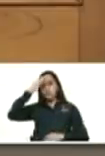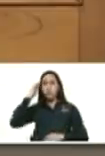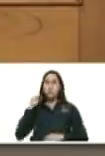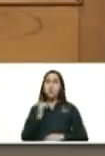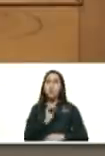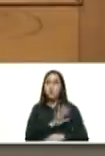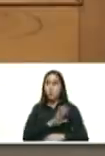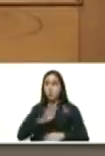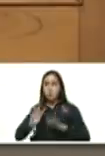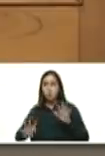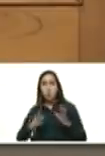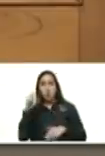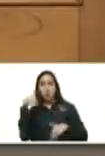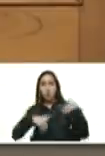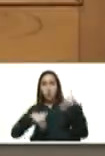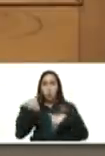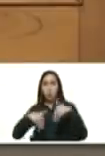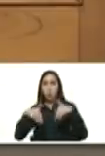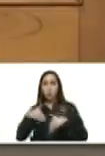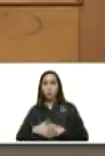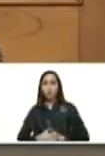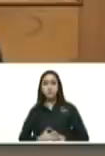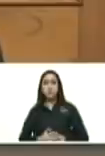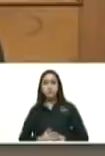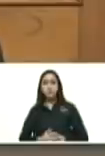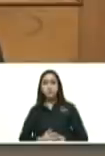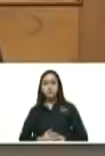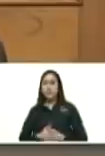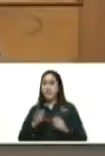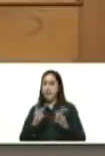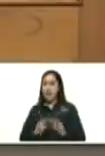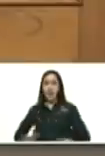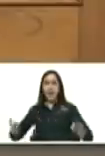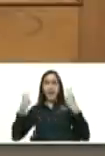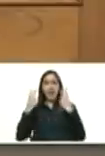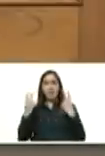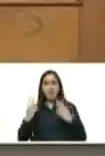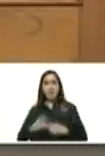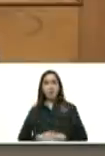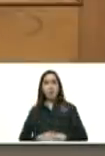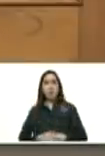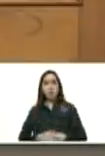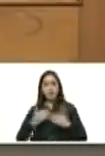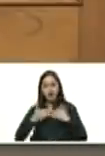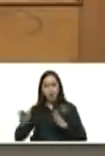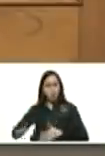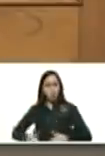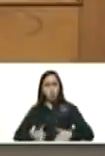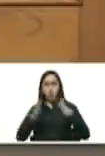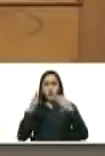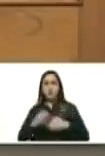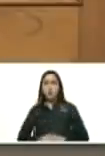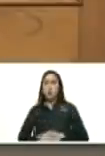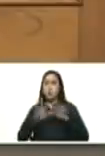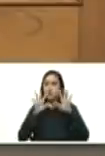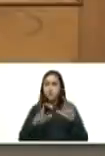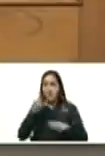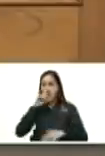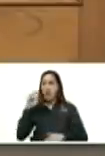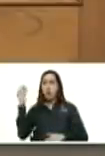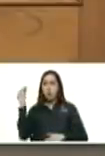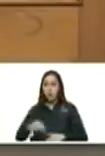% de los votos y allí con la victoria electoral se abrió el camino para 10 años de